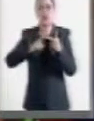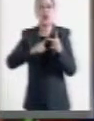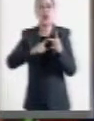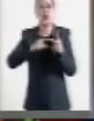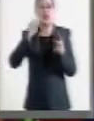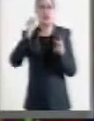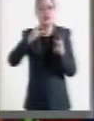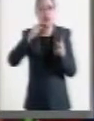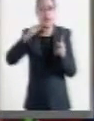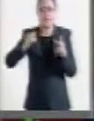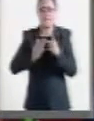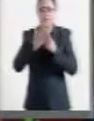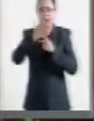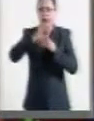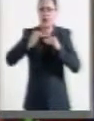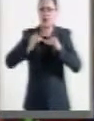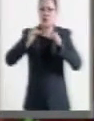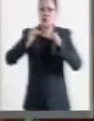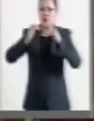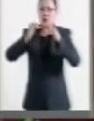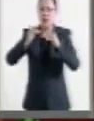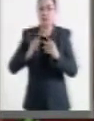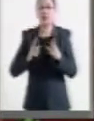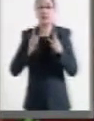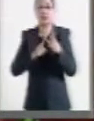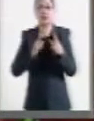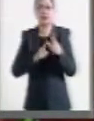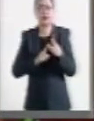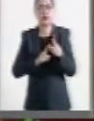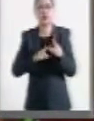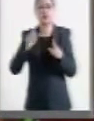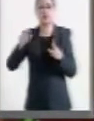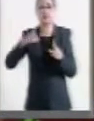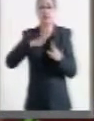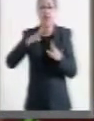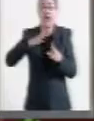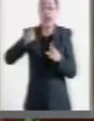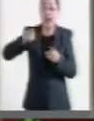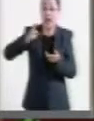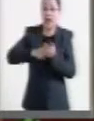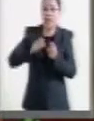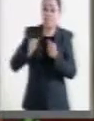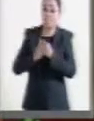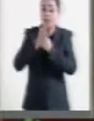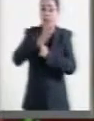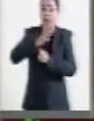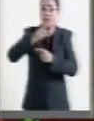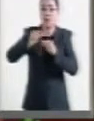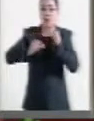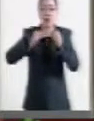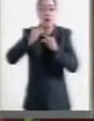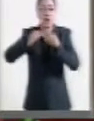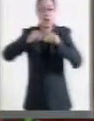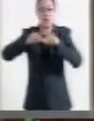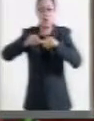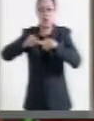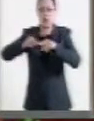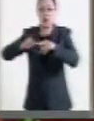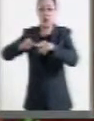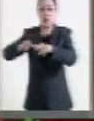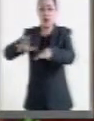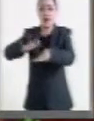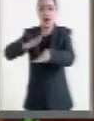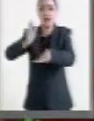aumento del nivel del mar, algo muy importante que es la acidificación de los océanos. Cada vez presenciamos más inundaciones y más